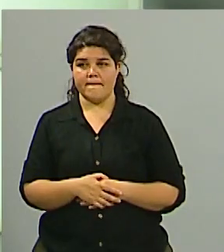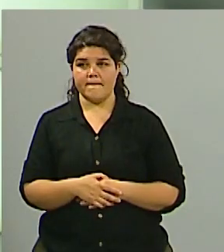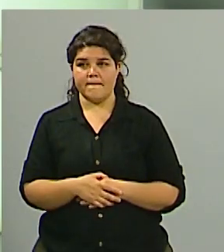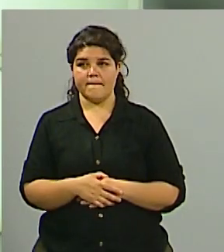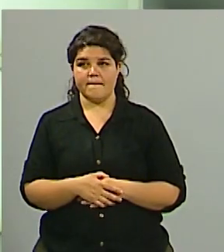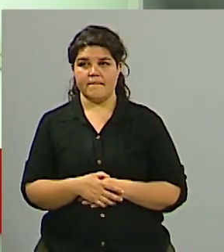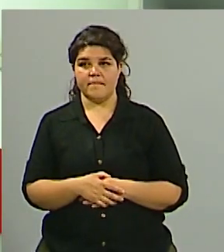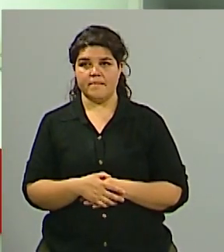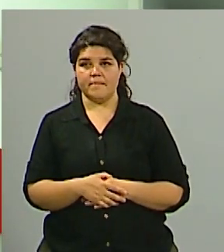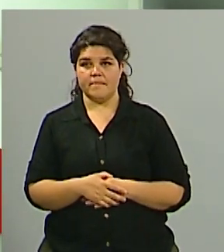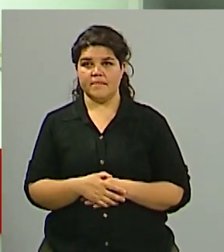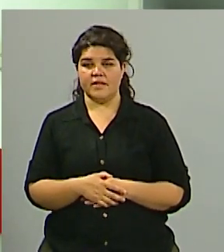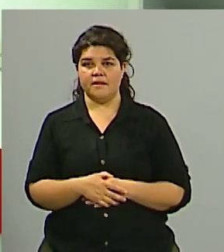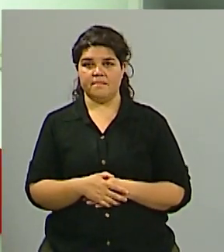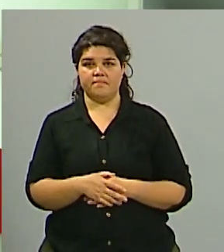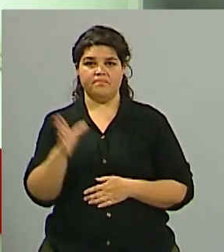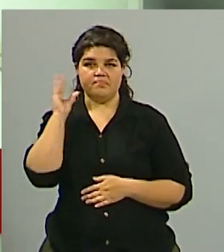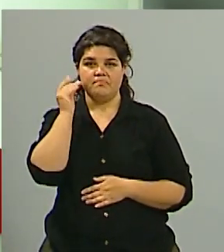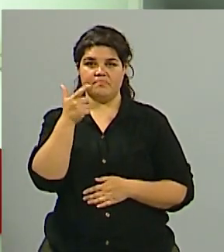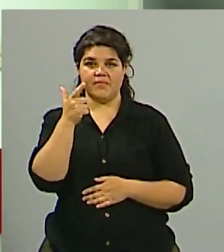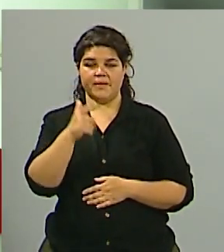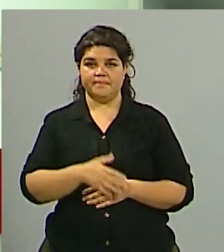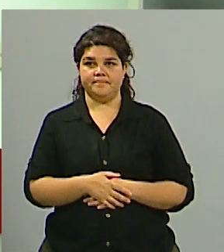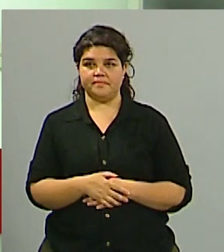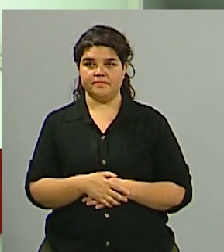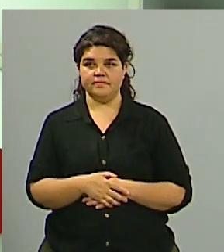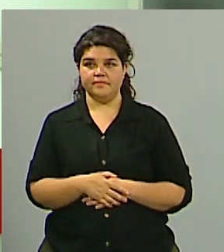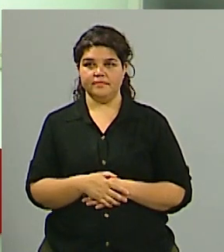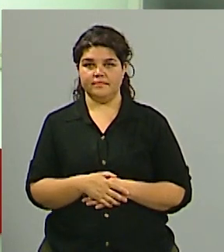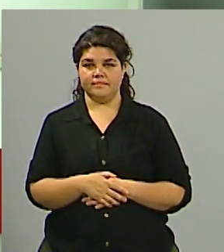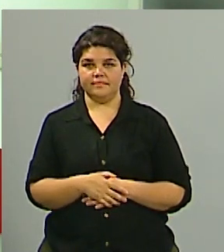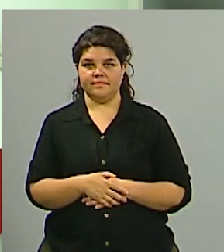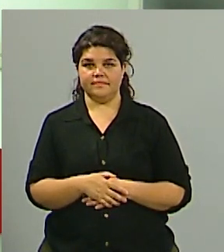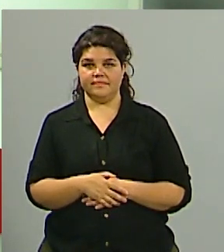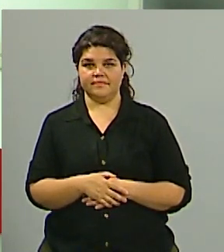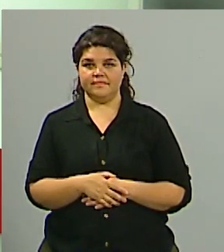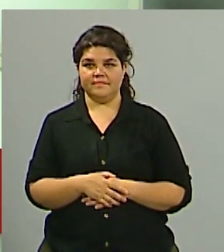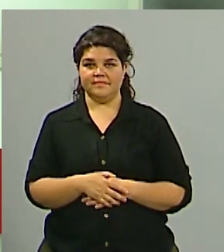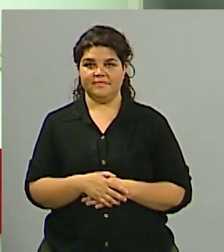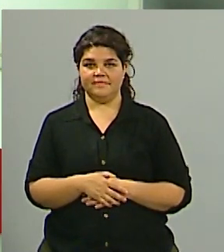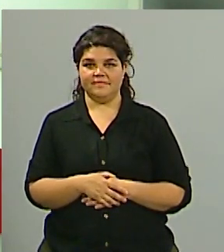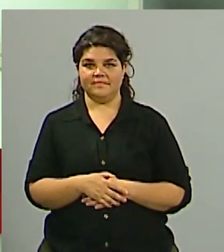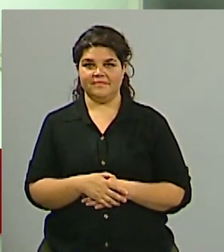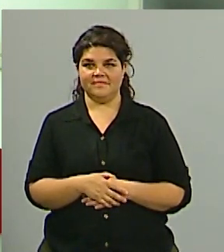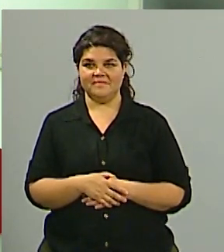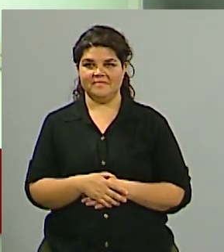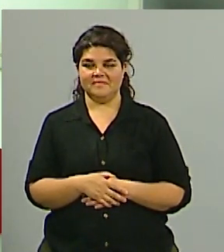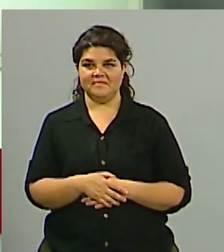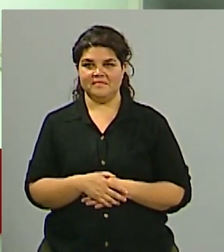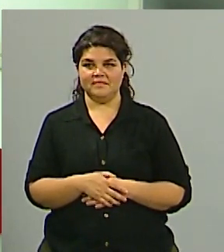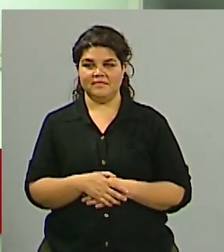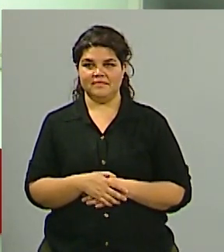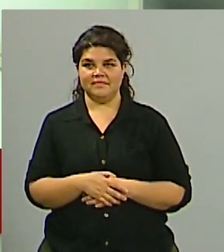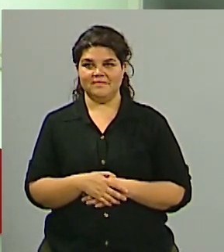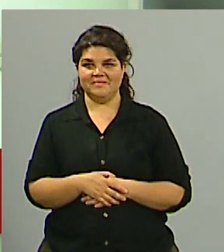bueno estamos de vuelta aquí en chat político estamos hablando ya ahora de turismo es lo que vamos a hacer especialmente del previaje